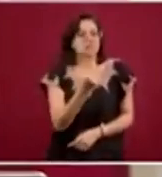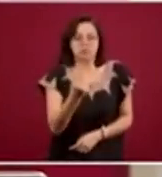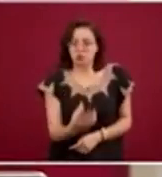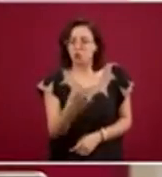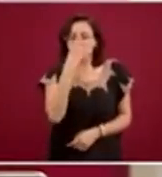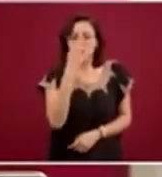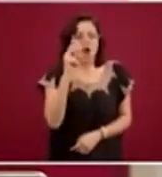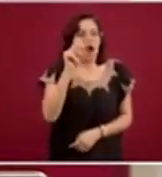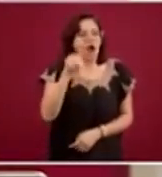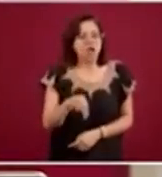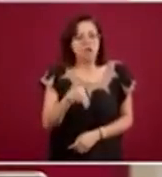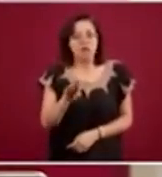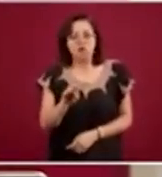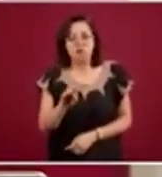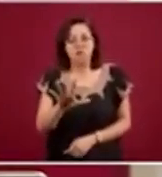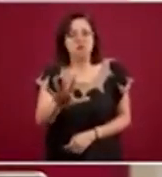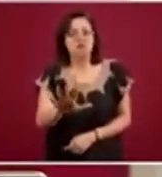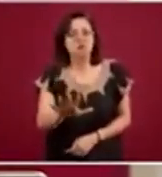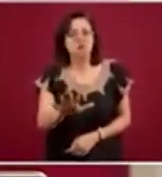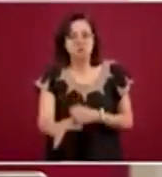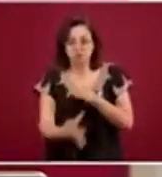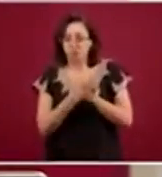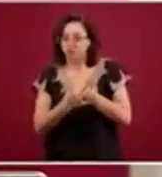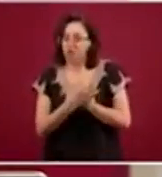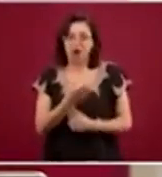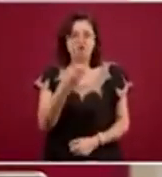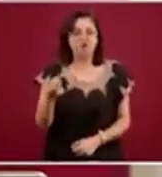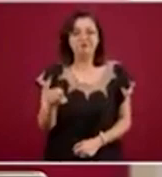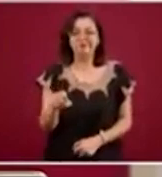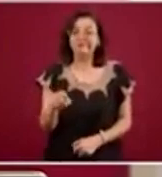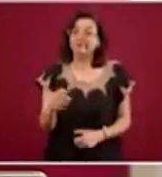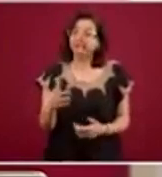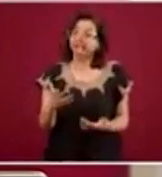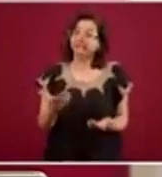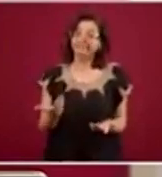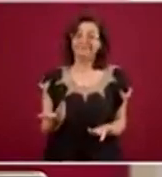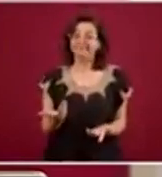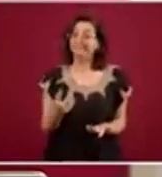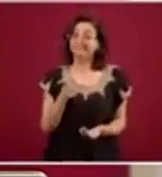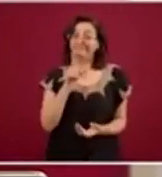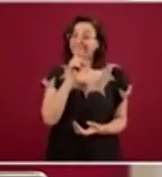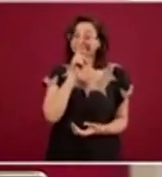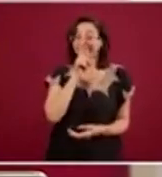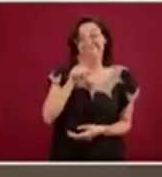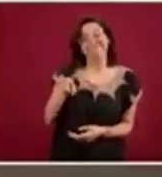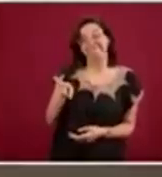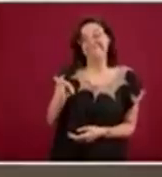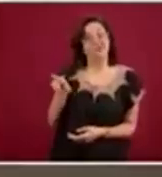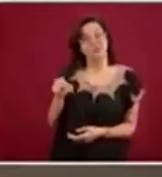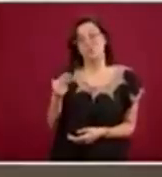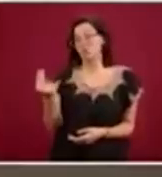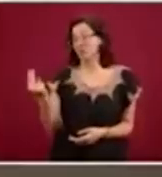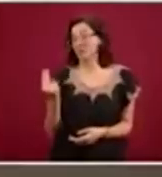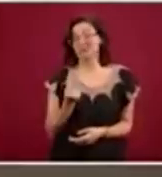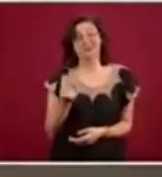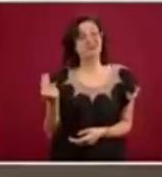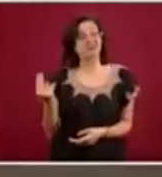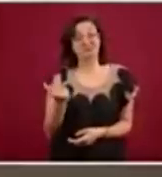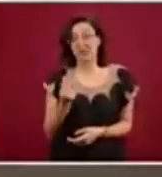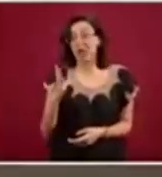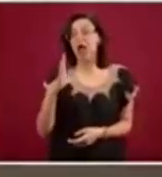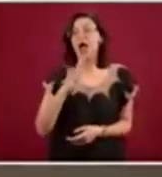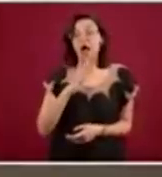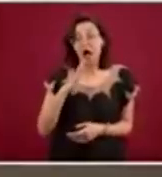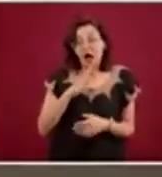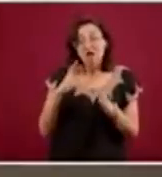N95 para estar protegida o protegido. Cuando existen lineamientos técnicos muy claros